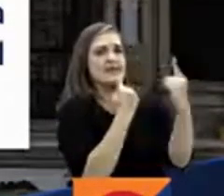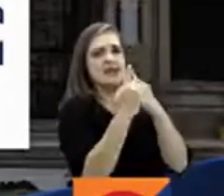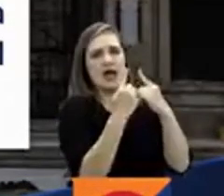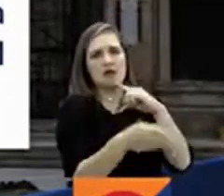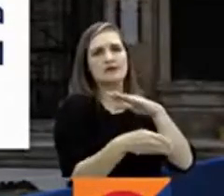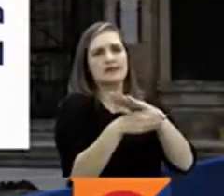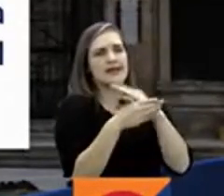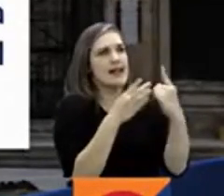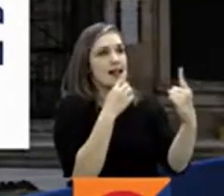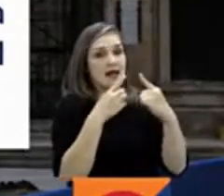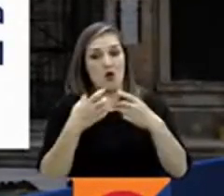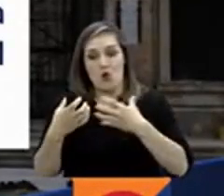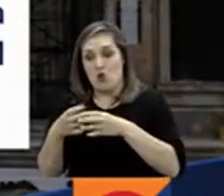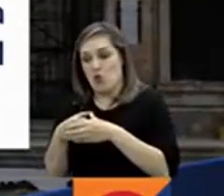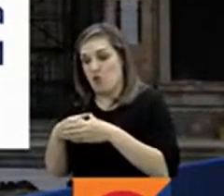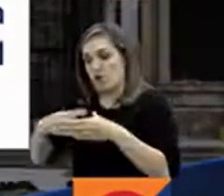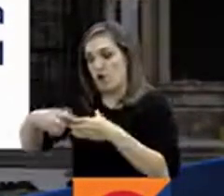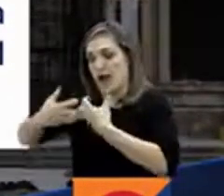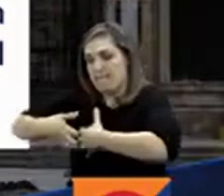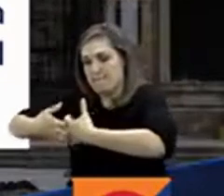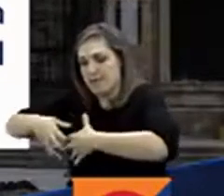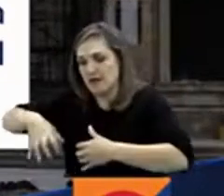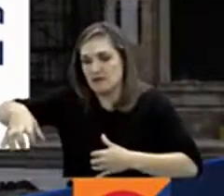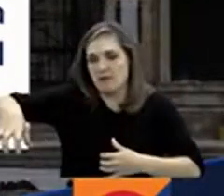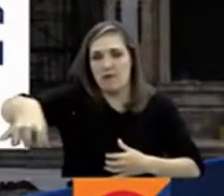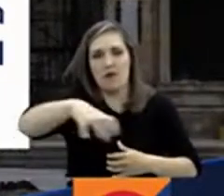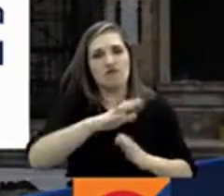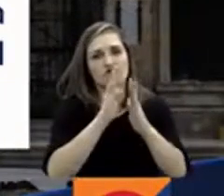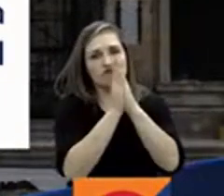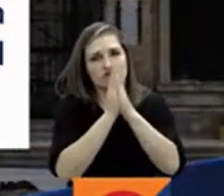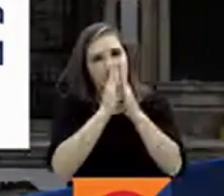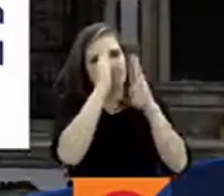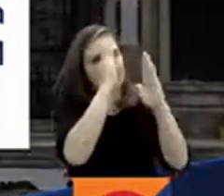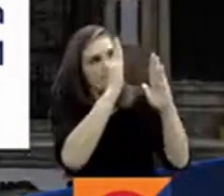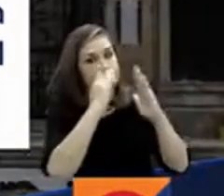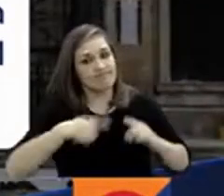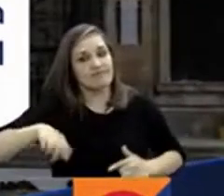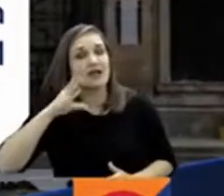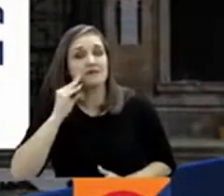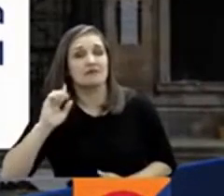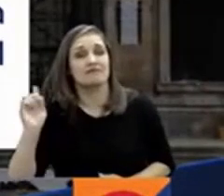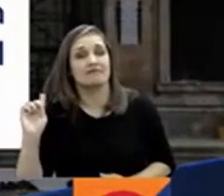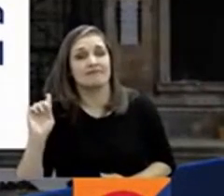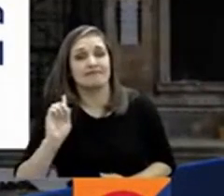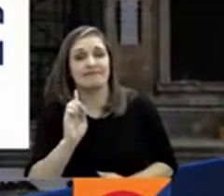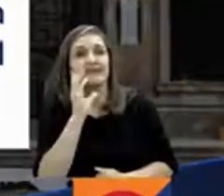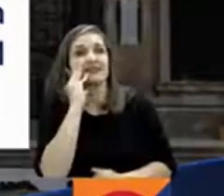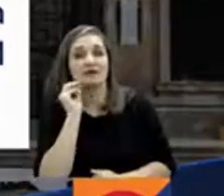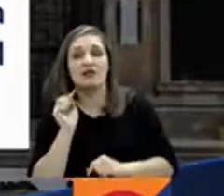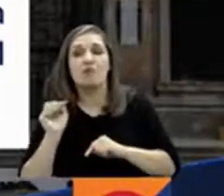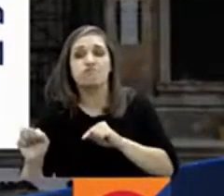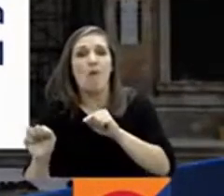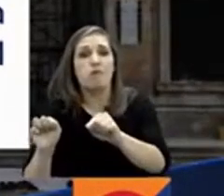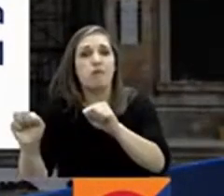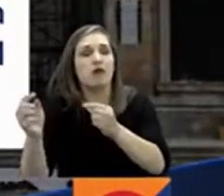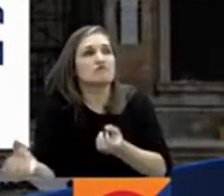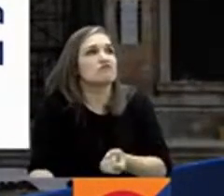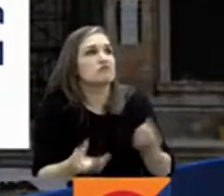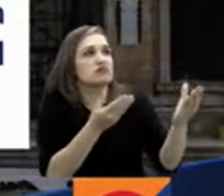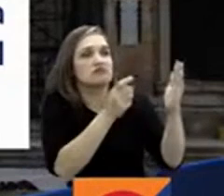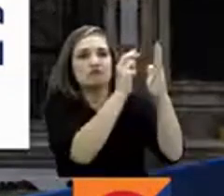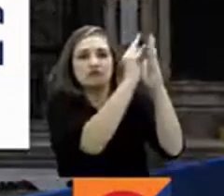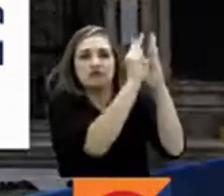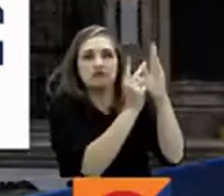con el sector empresarial y gremial, considerar sus aportes teniendo en cuenta la experiencia en cada uno de los sectores previo a la